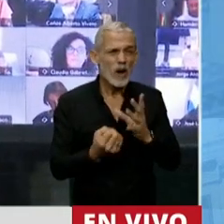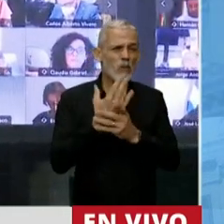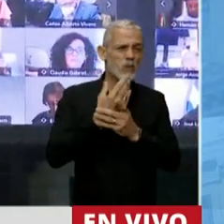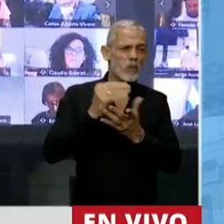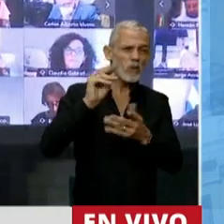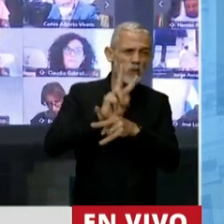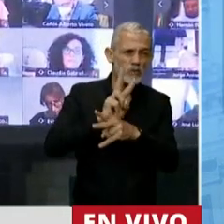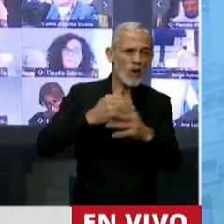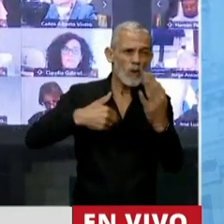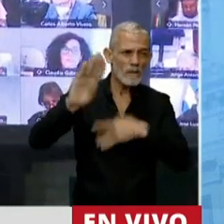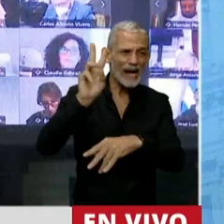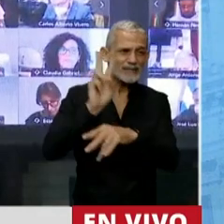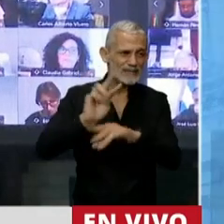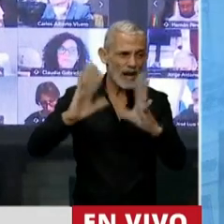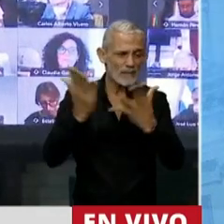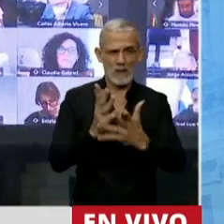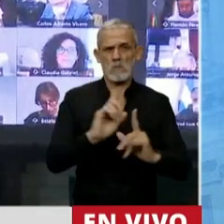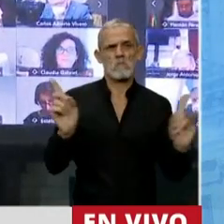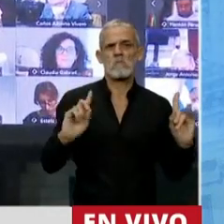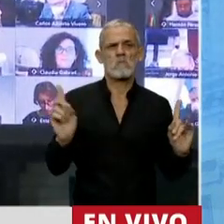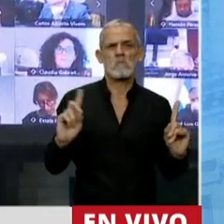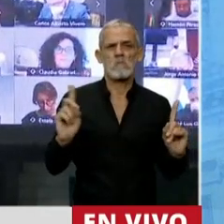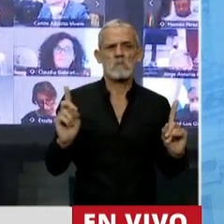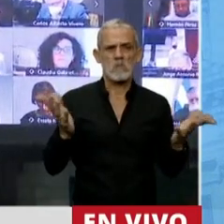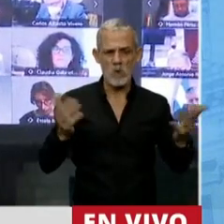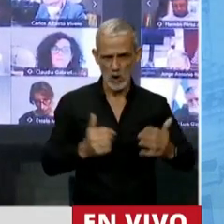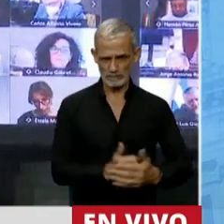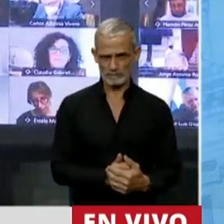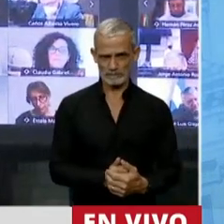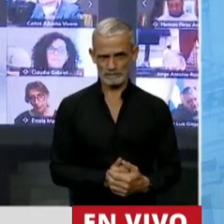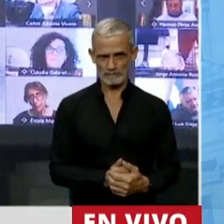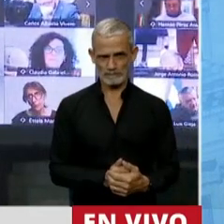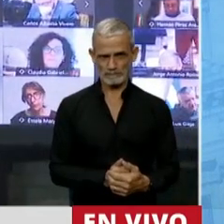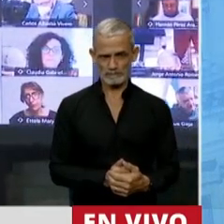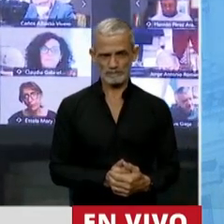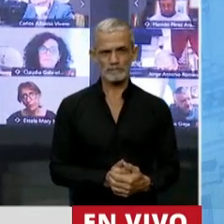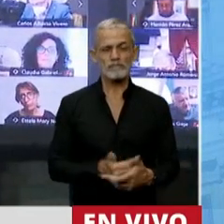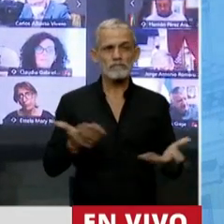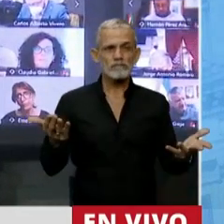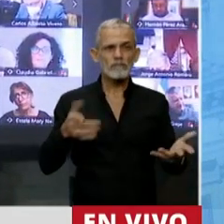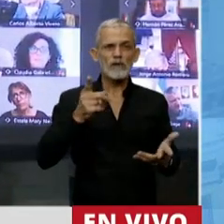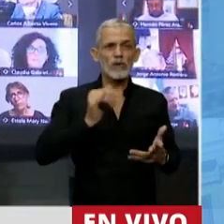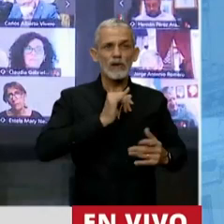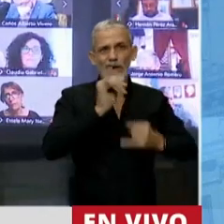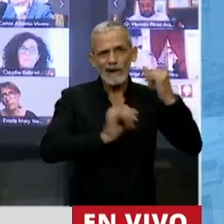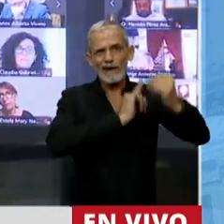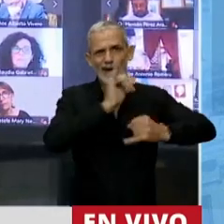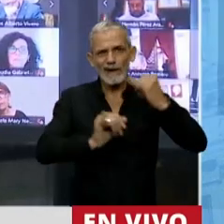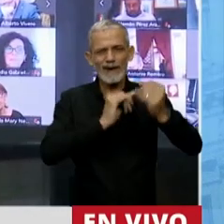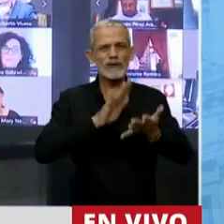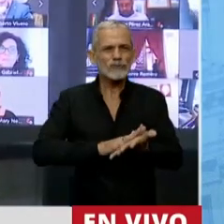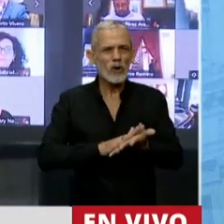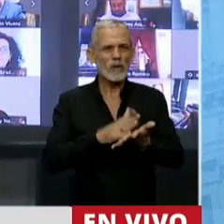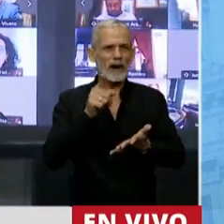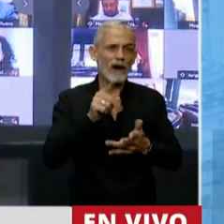protección ambiental. No construyamos un relato o una